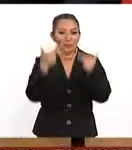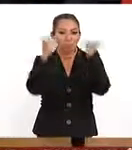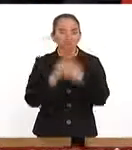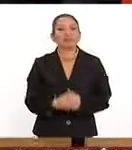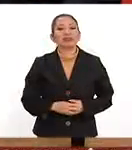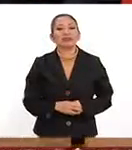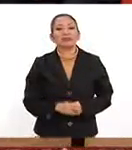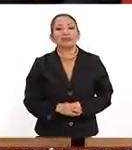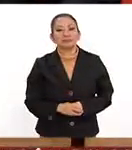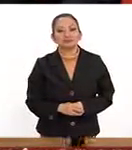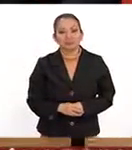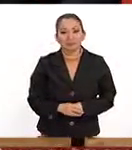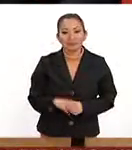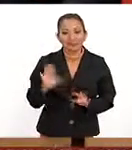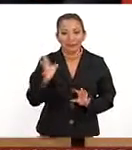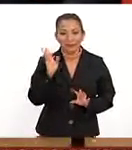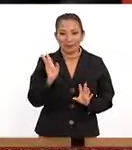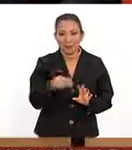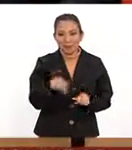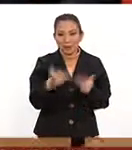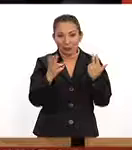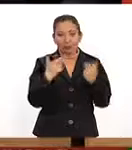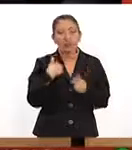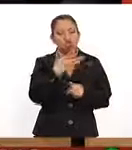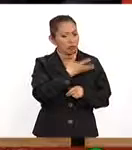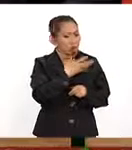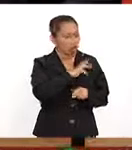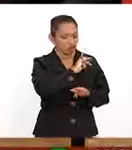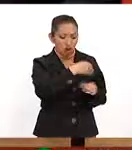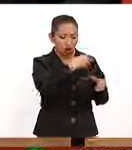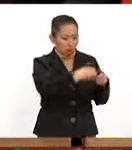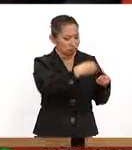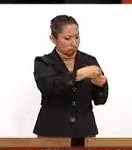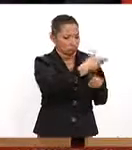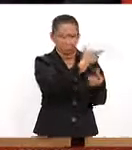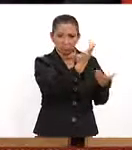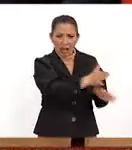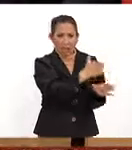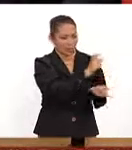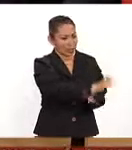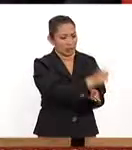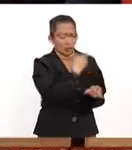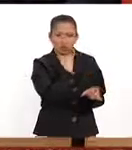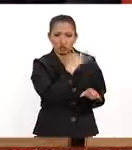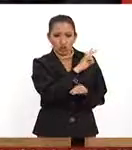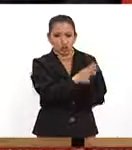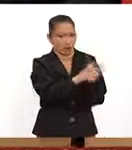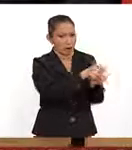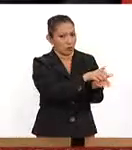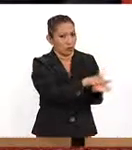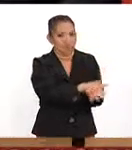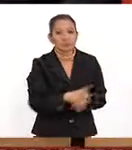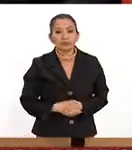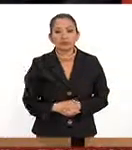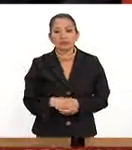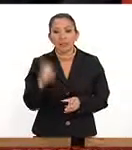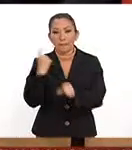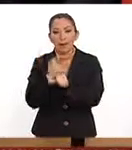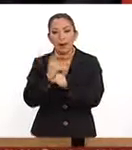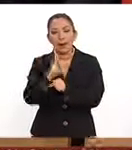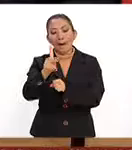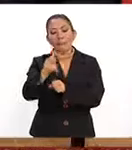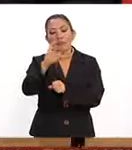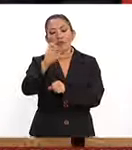Pero bueno, yo estoy encantada con estas apps. Yo las tengo todas, las utilizo todas y verdaderamente ahorro. La primera que dijiste, la